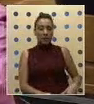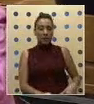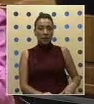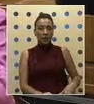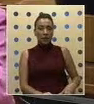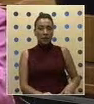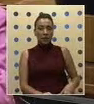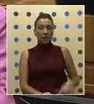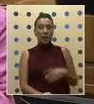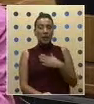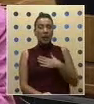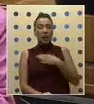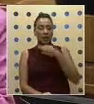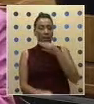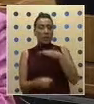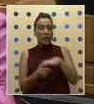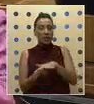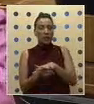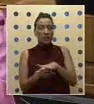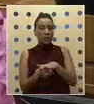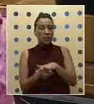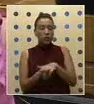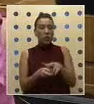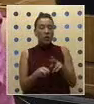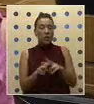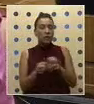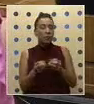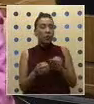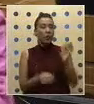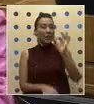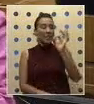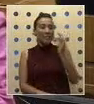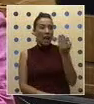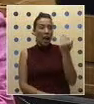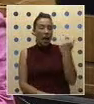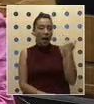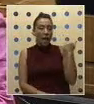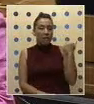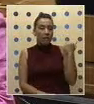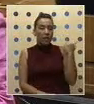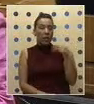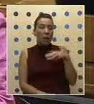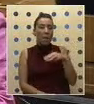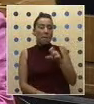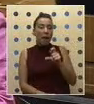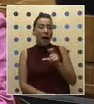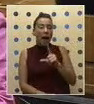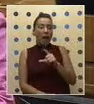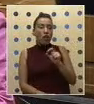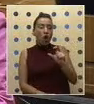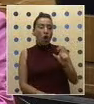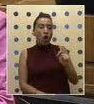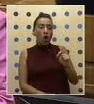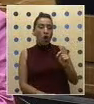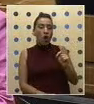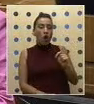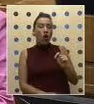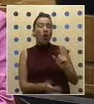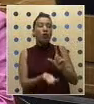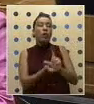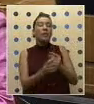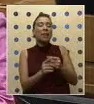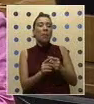hablar sobre una situación que se produjo el día sábado en Malloco, Peñaflor, en el sector de la colonia